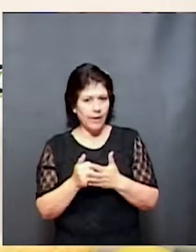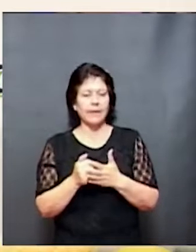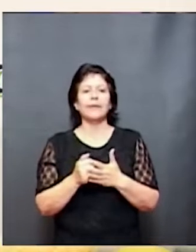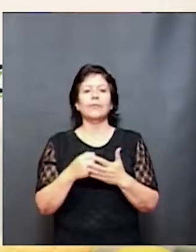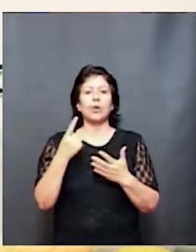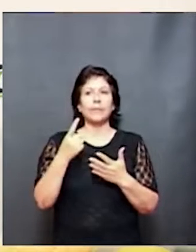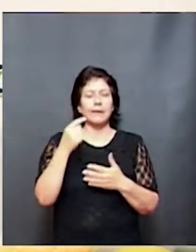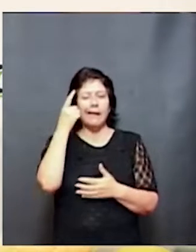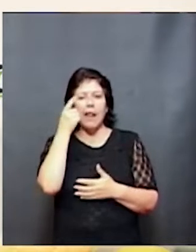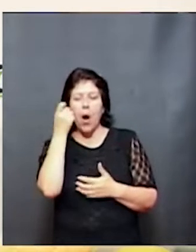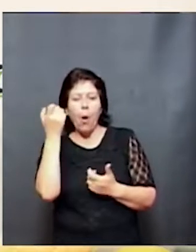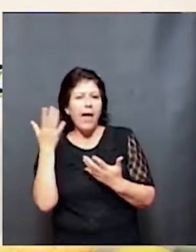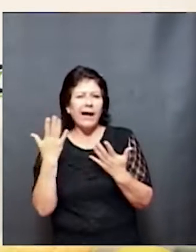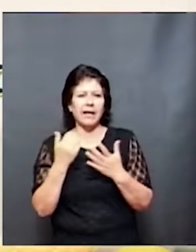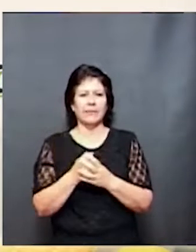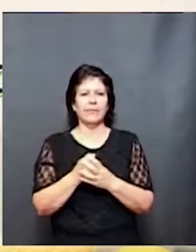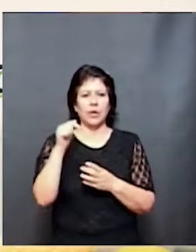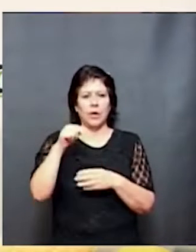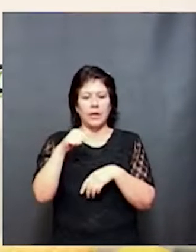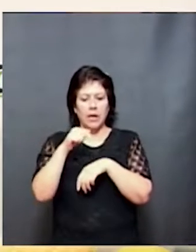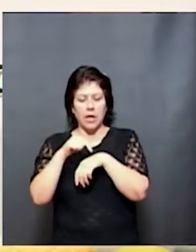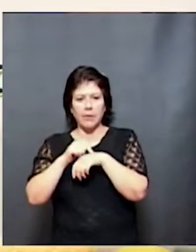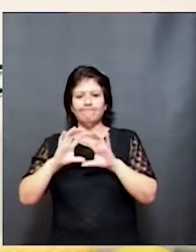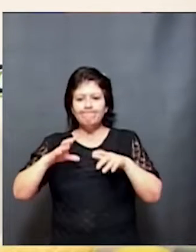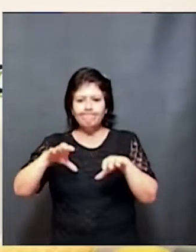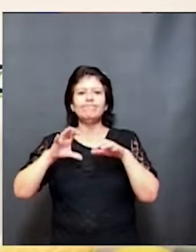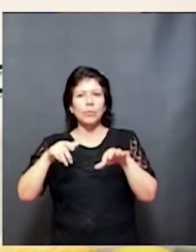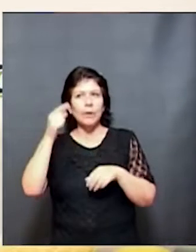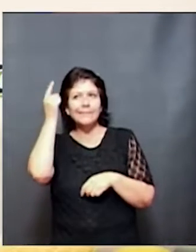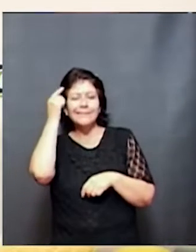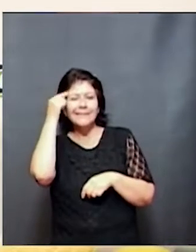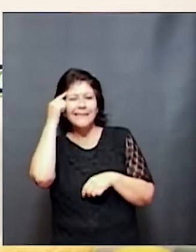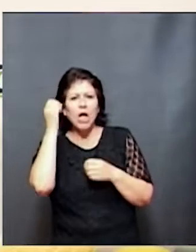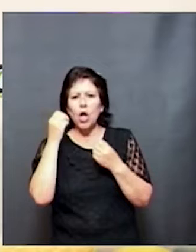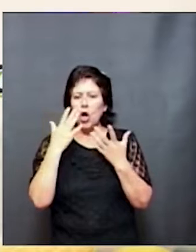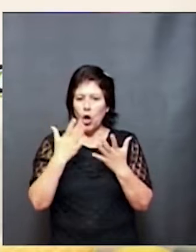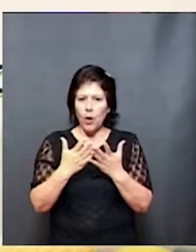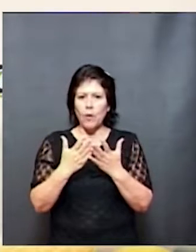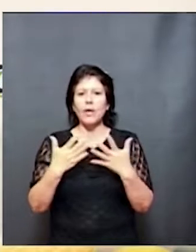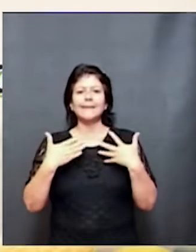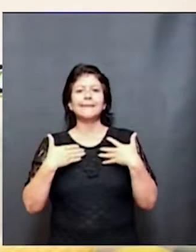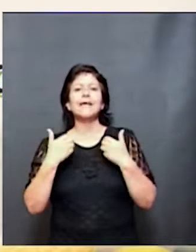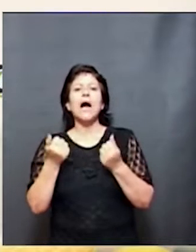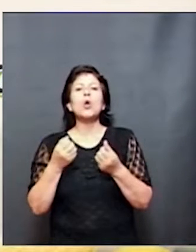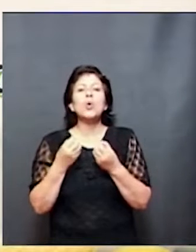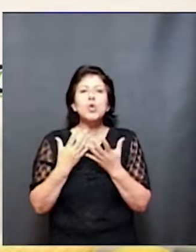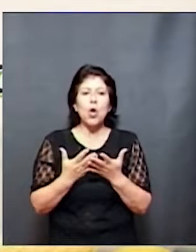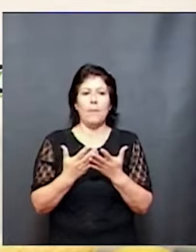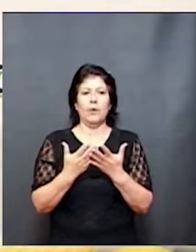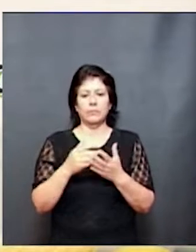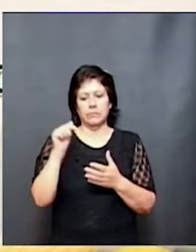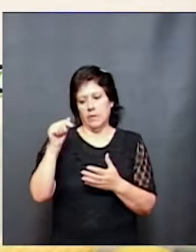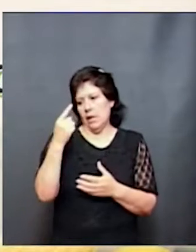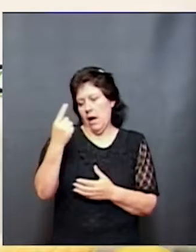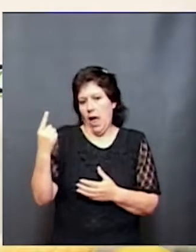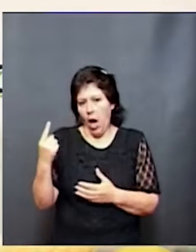tener en cuenta, como les comenté recién, a la hora de estimular ese neurodesarrollo, y cómo influye en la salud y en el estado de salud y en el